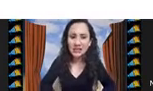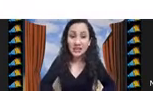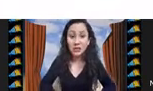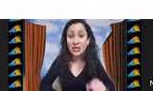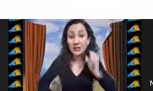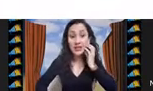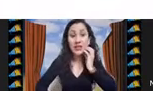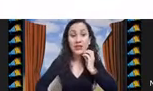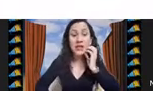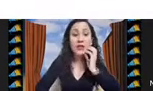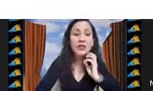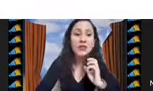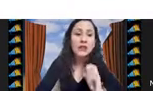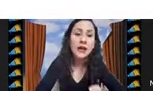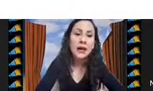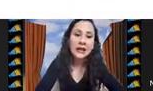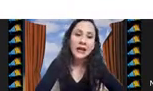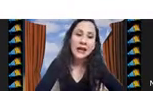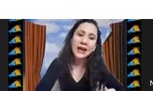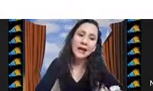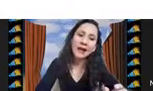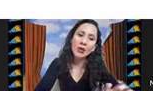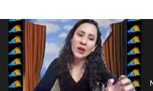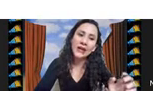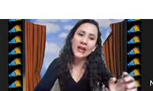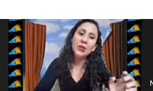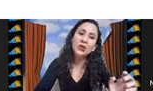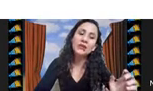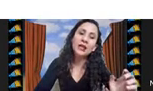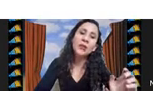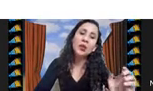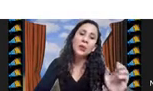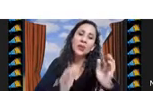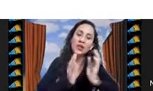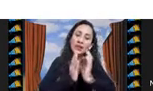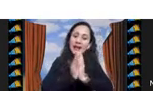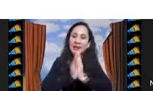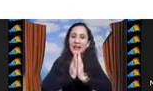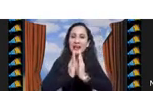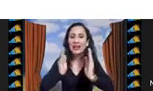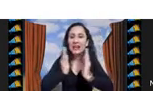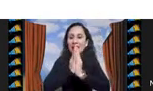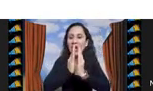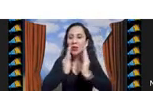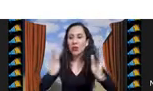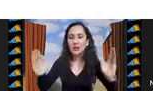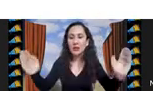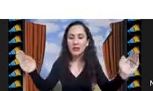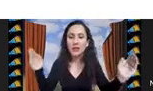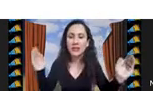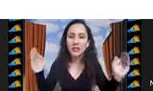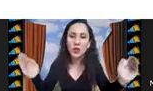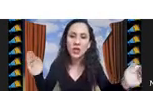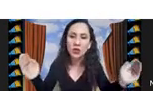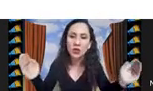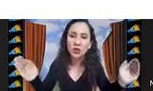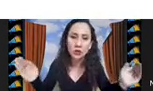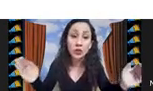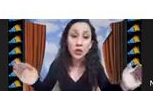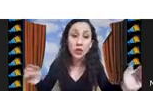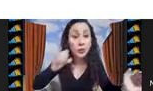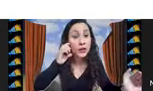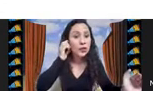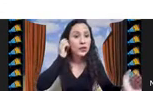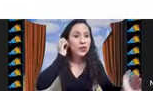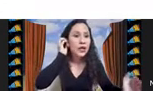son las que hacen que una instancia sea difícil que a lo que llegamos es que era muy importante en el rango en el que se distribuyen